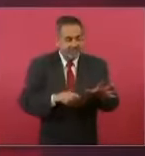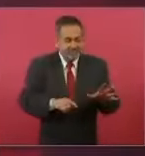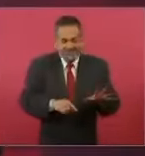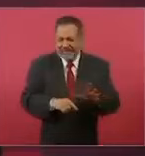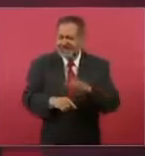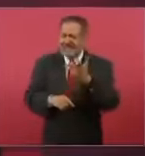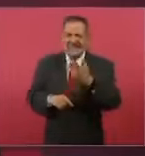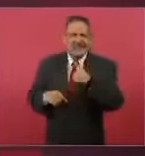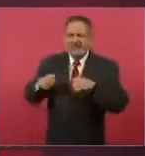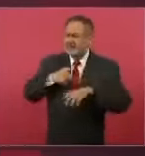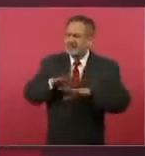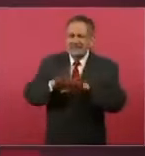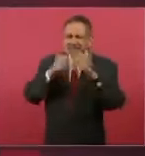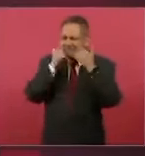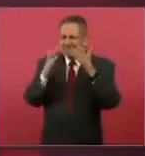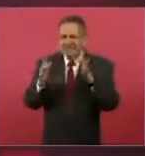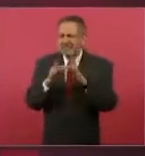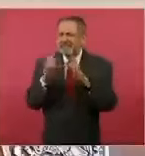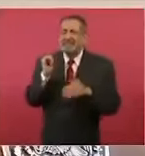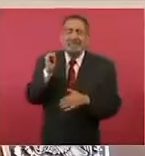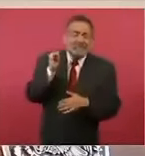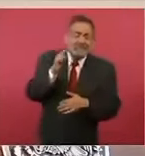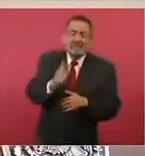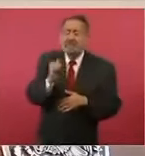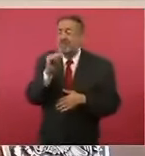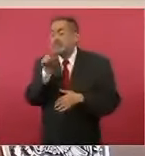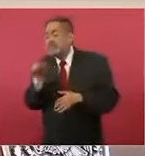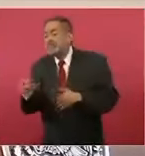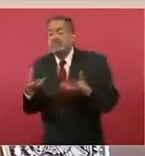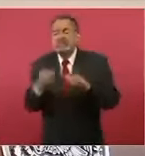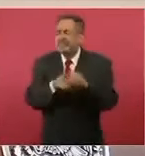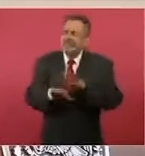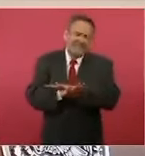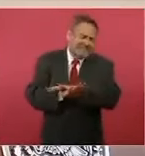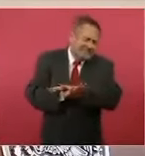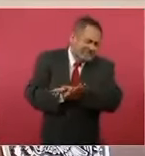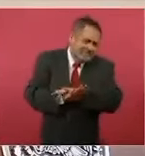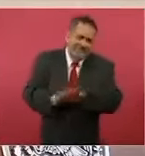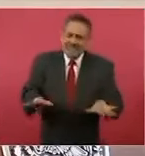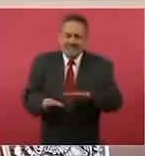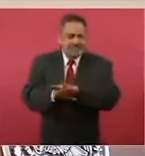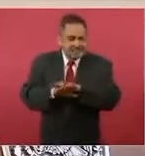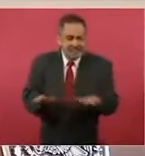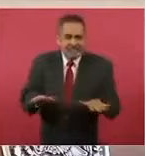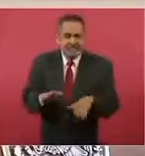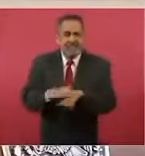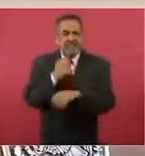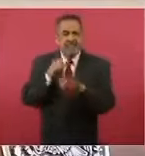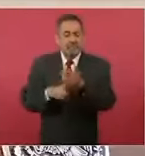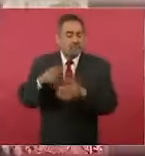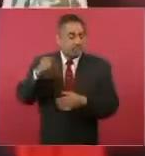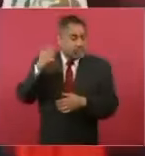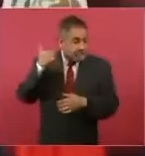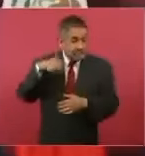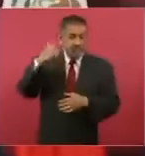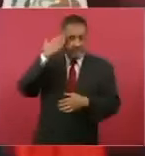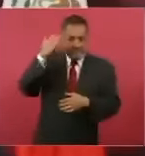no queremos nada que tenga que ver con esta gente, porque en ese entonces,